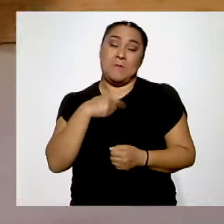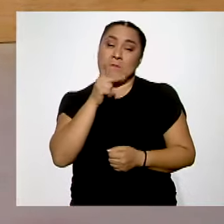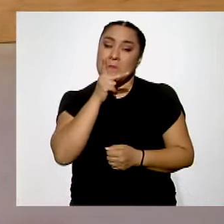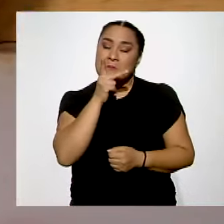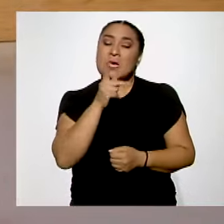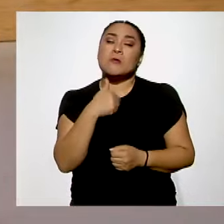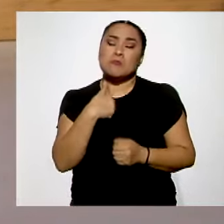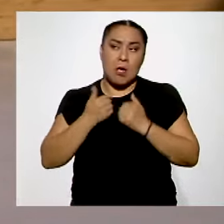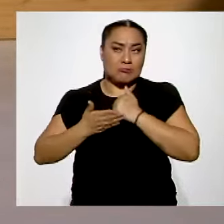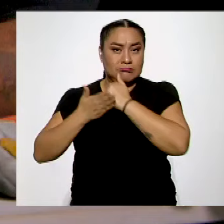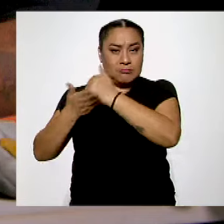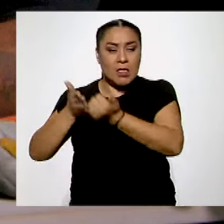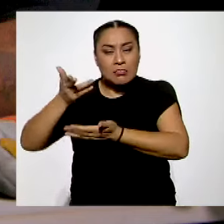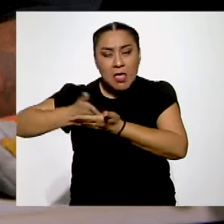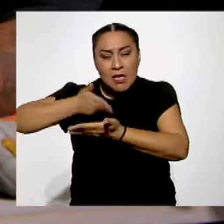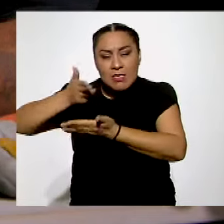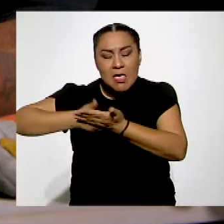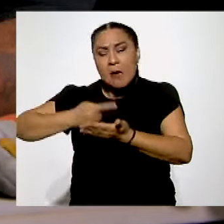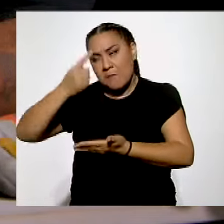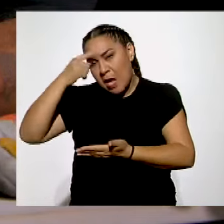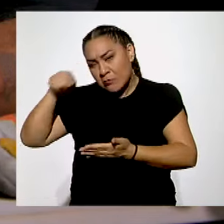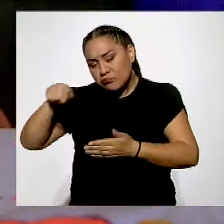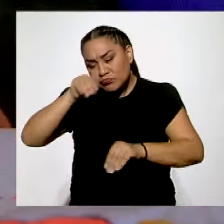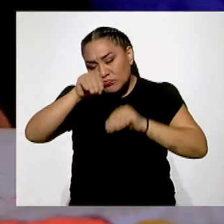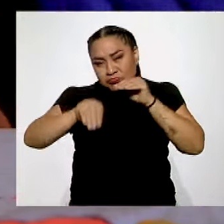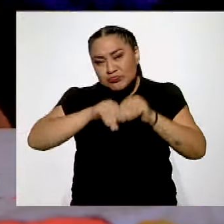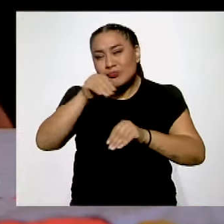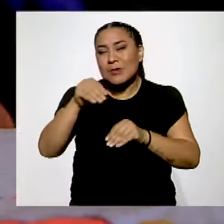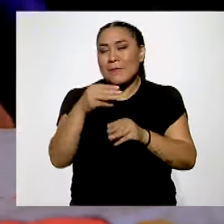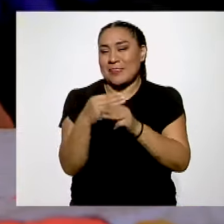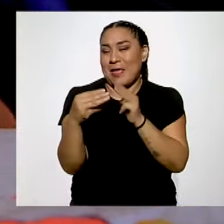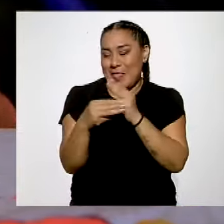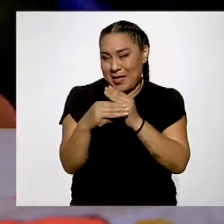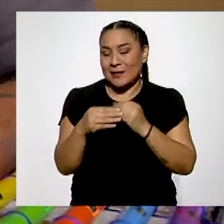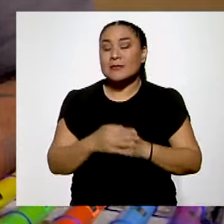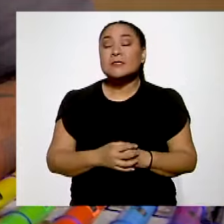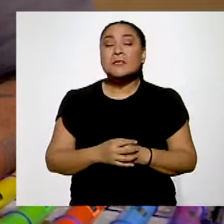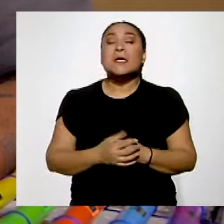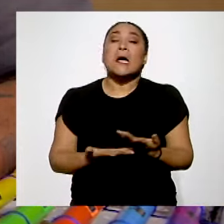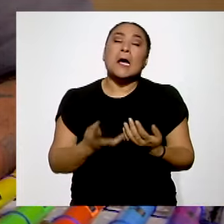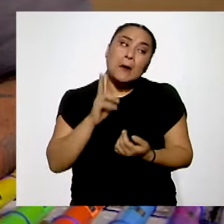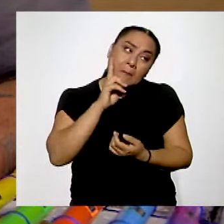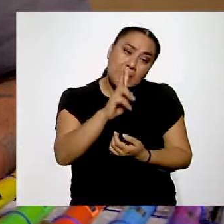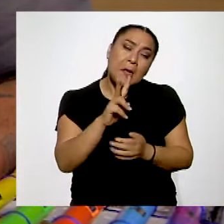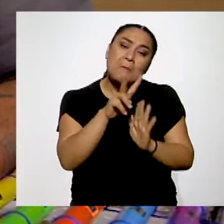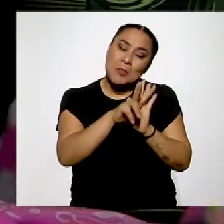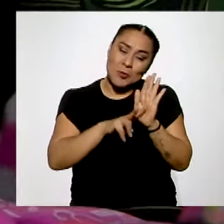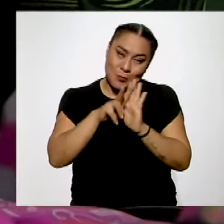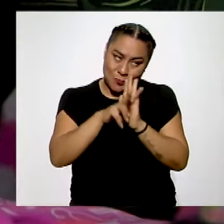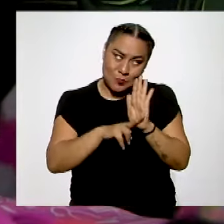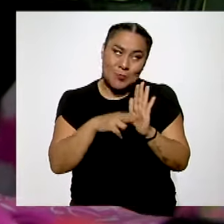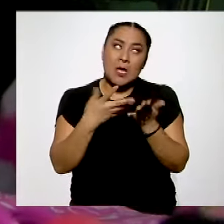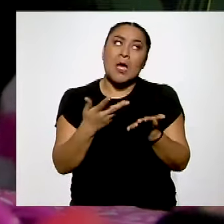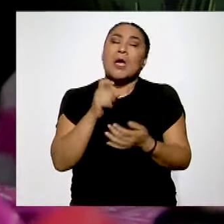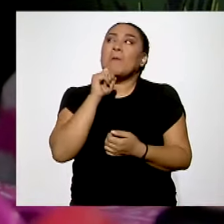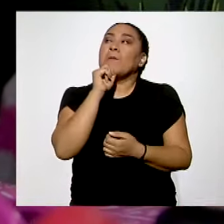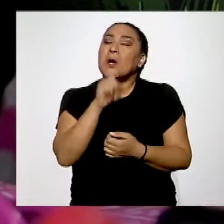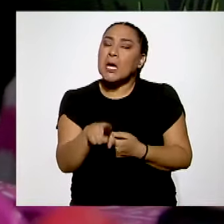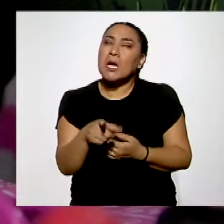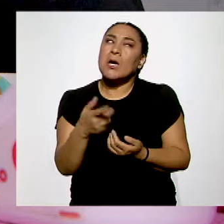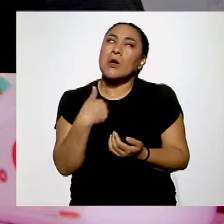ayudarle al taller, acomodar sus herramientas. También ver videos y también